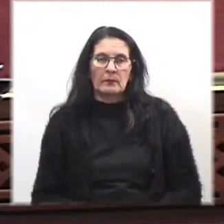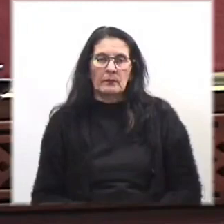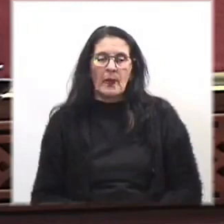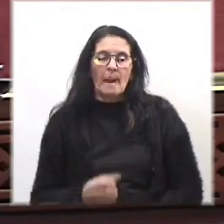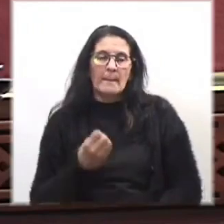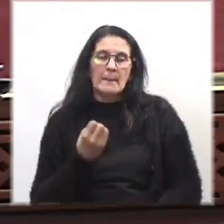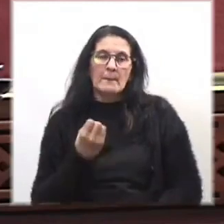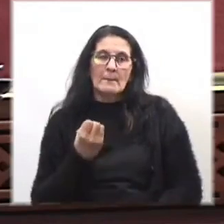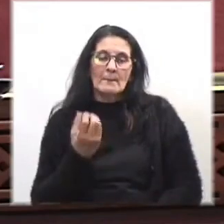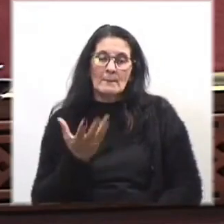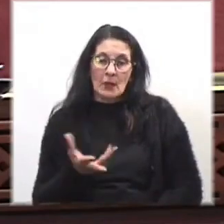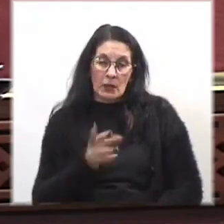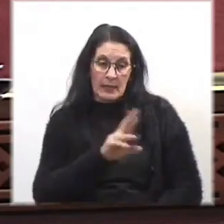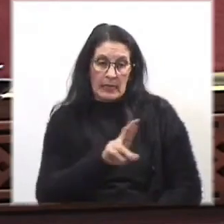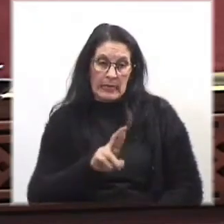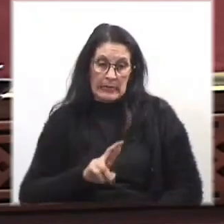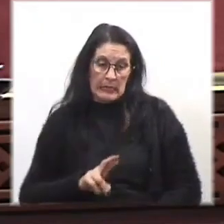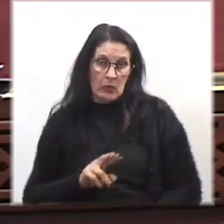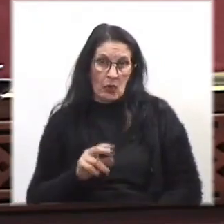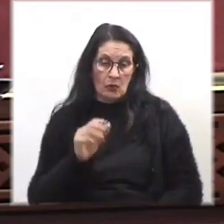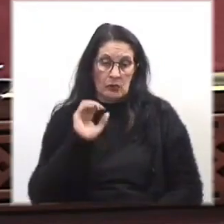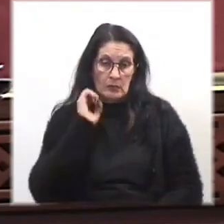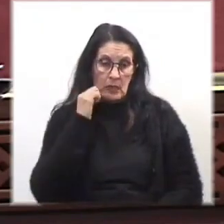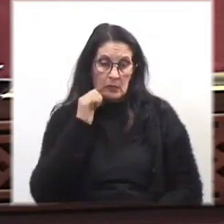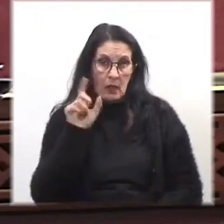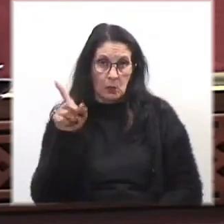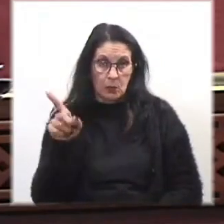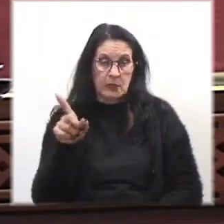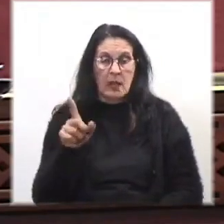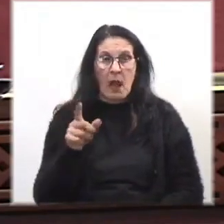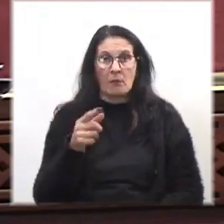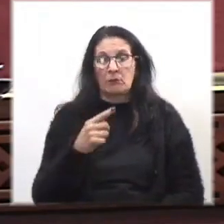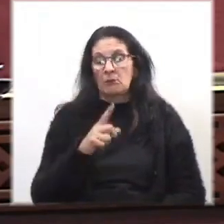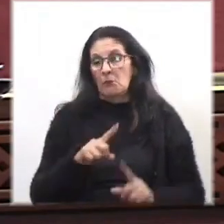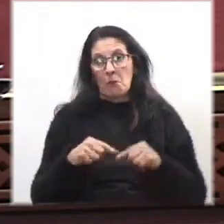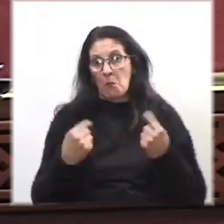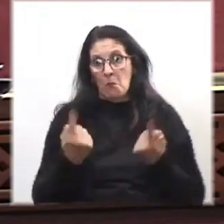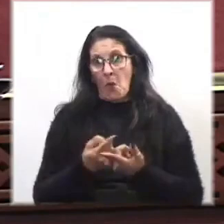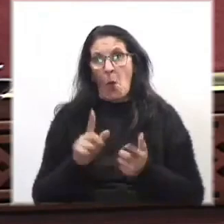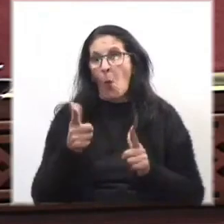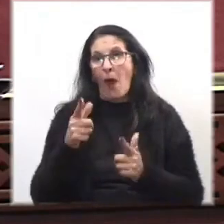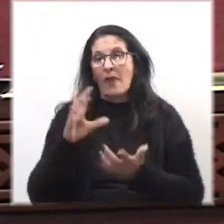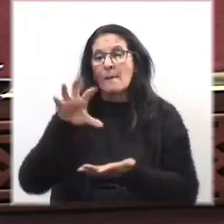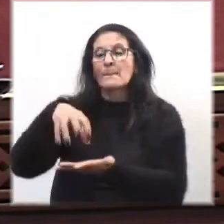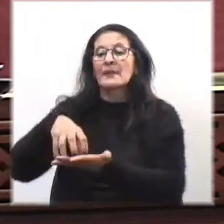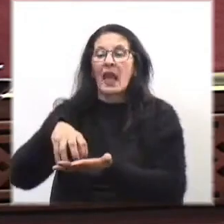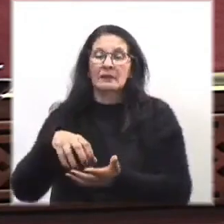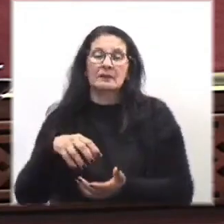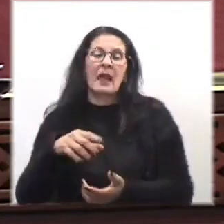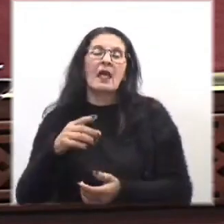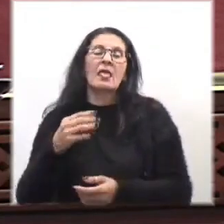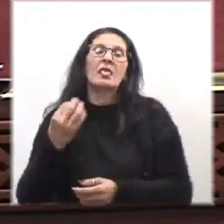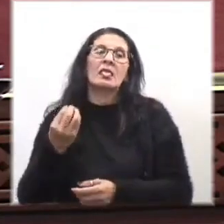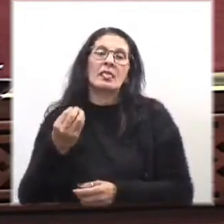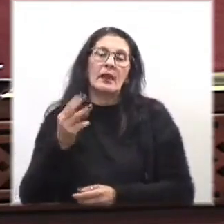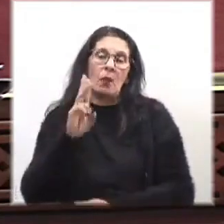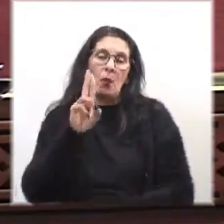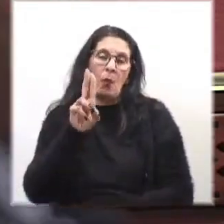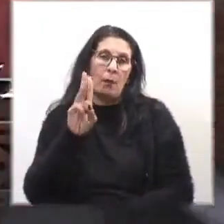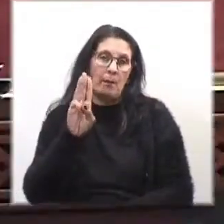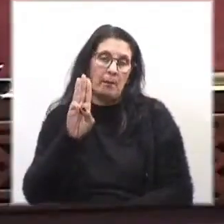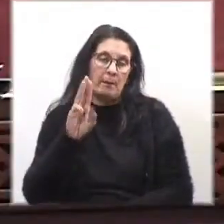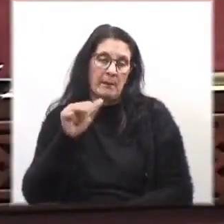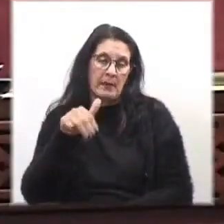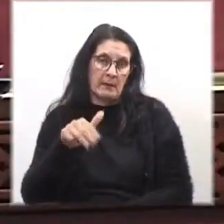En el río Santa Lucía, si bien por suerte no tenemos ninguna planta celulosa, tenemos alguna industria